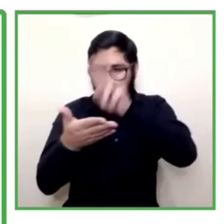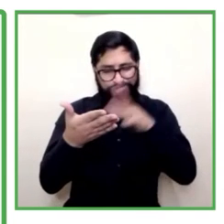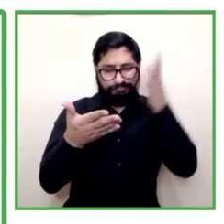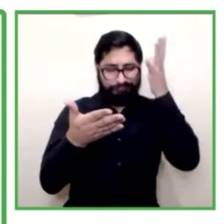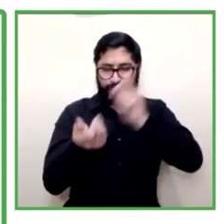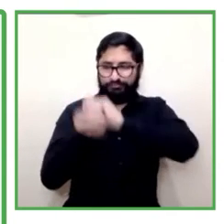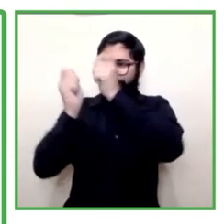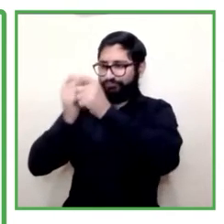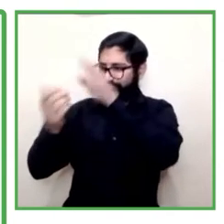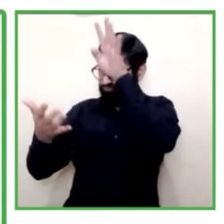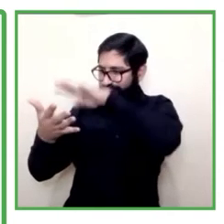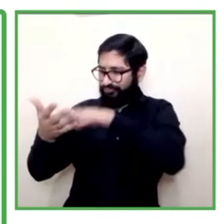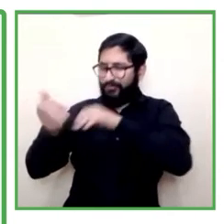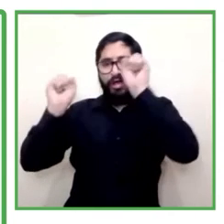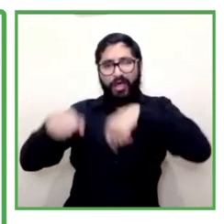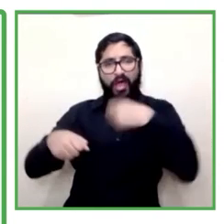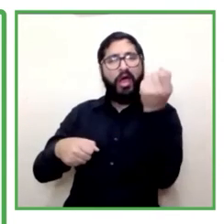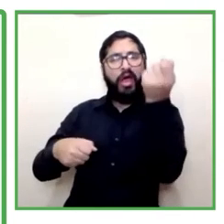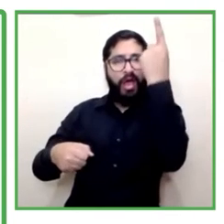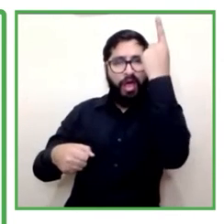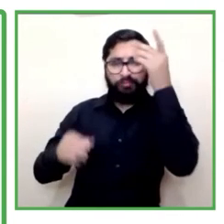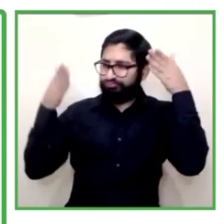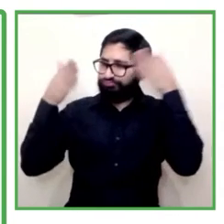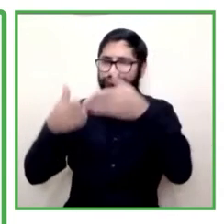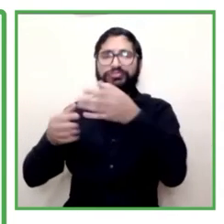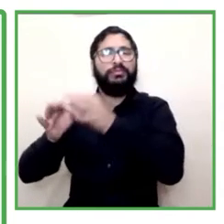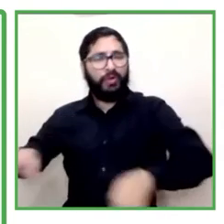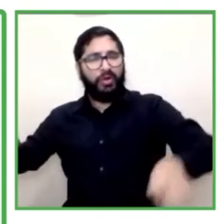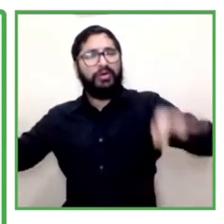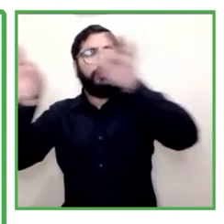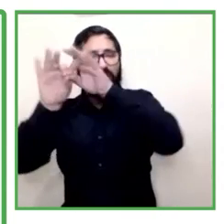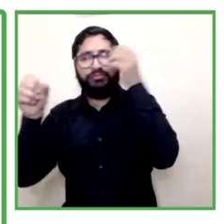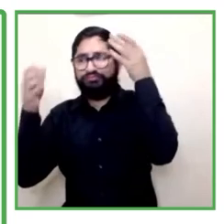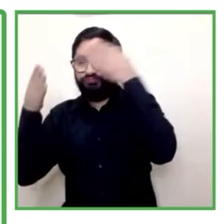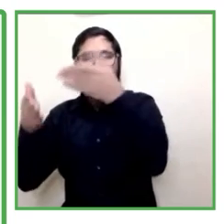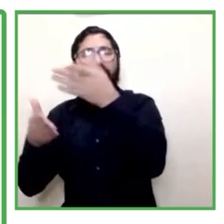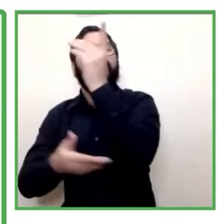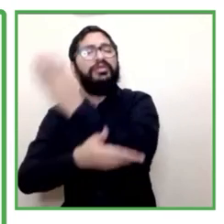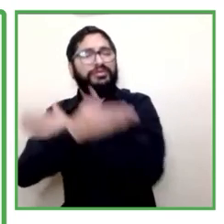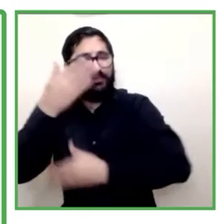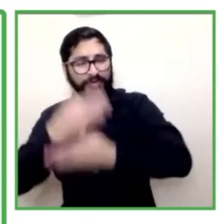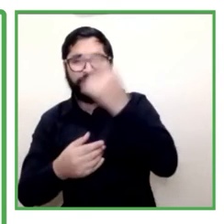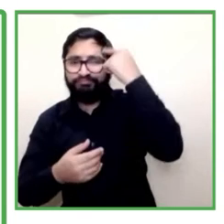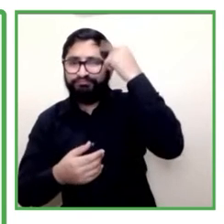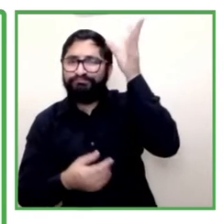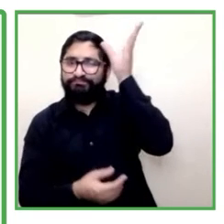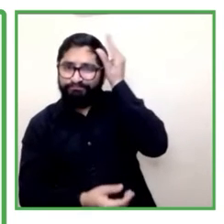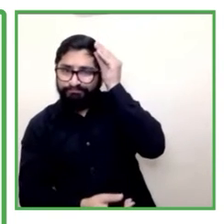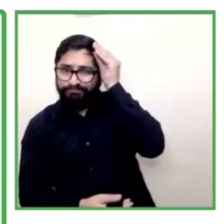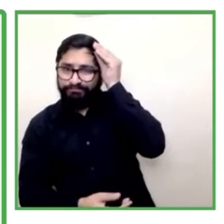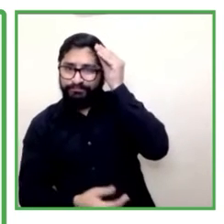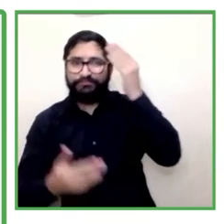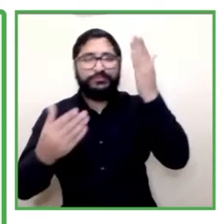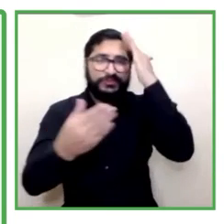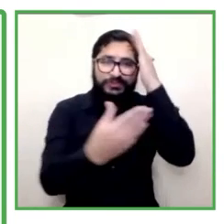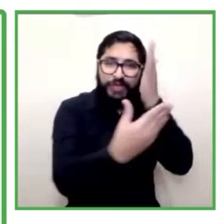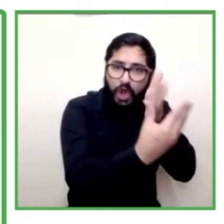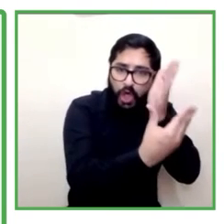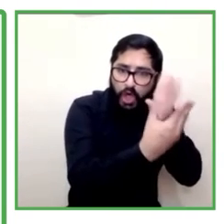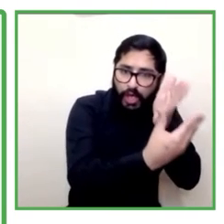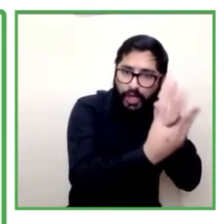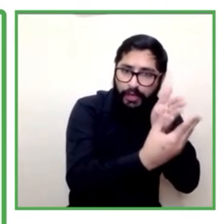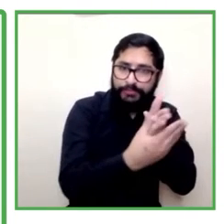con discapacidad intelectual también. Hemos venido firmando convenios de cooperación que han fortalecido el